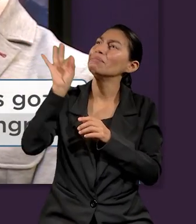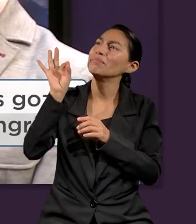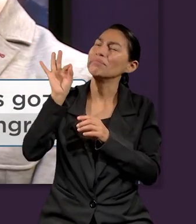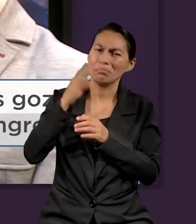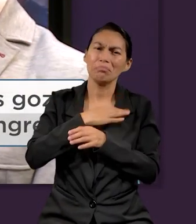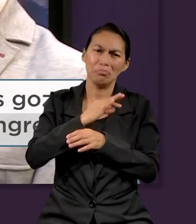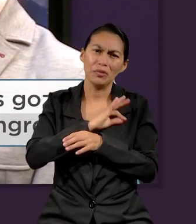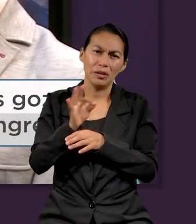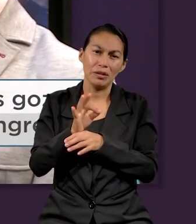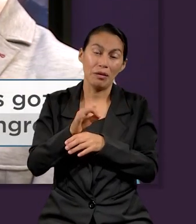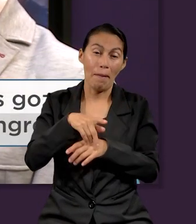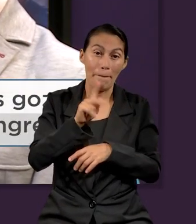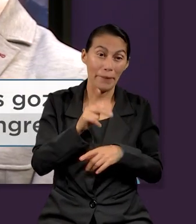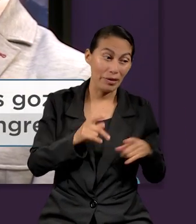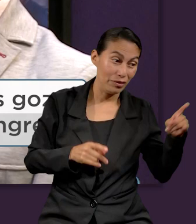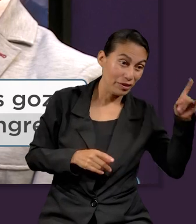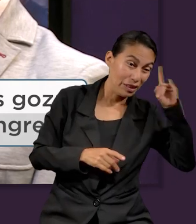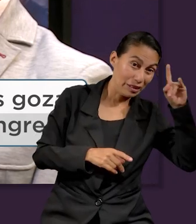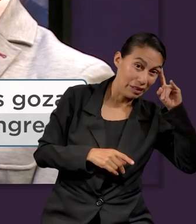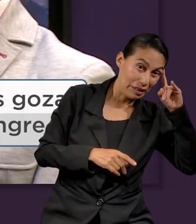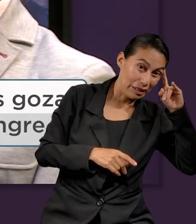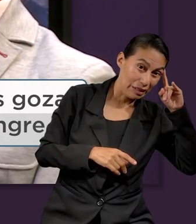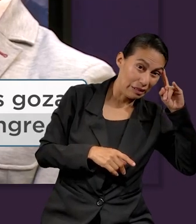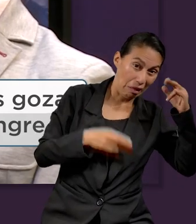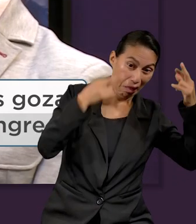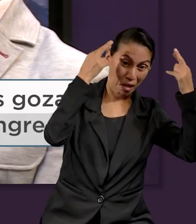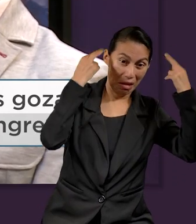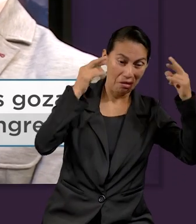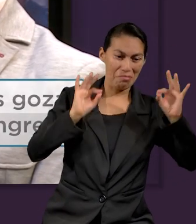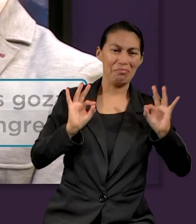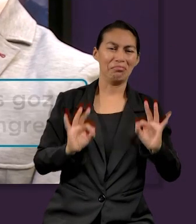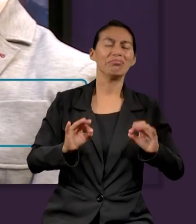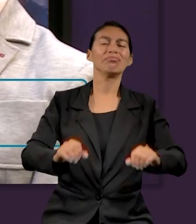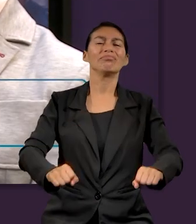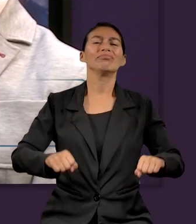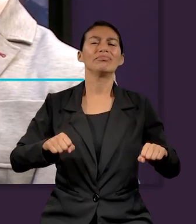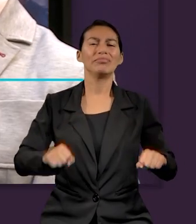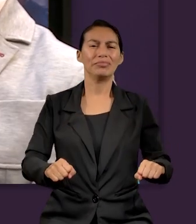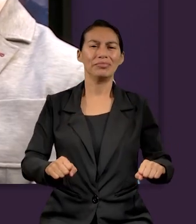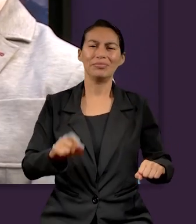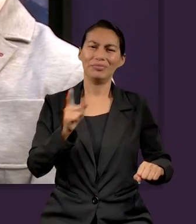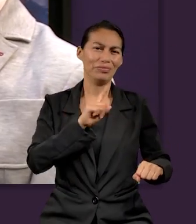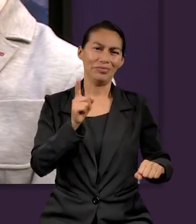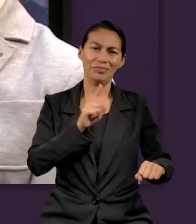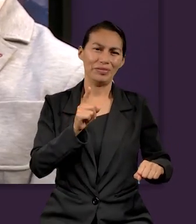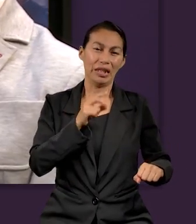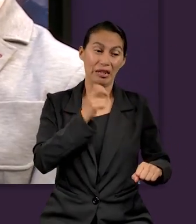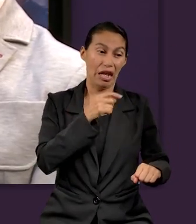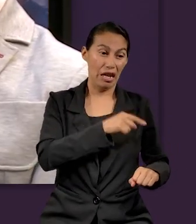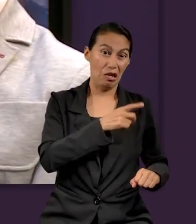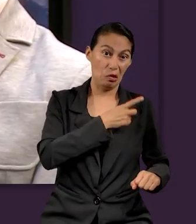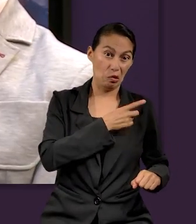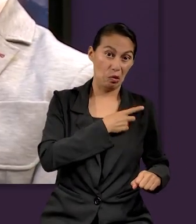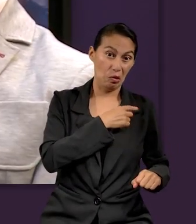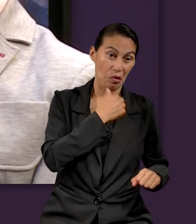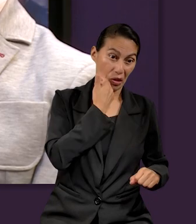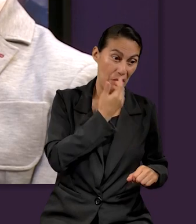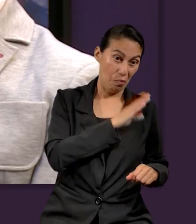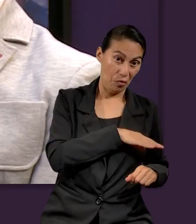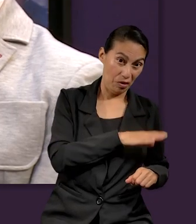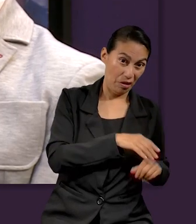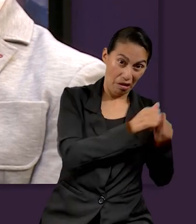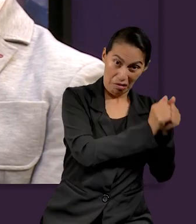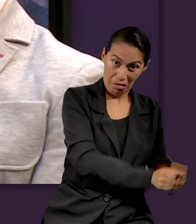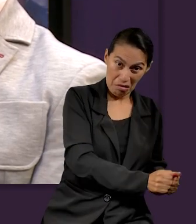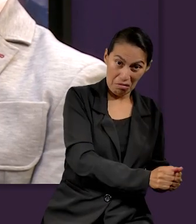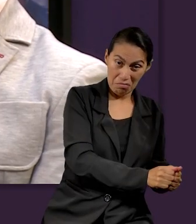un premio de consolación para Satanás. Él ya no pudo reinar en la tierra y pues va a hacer lo posible porque la